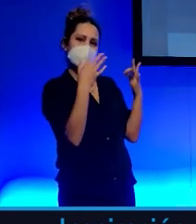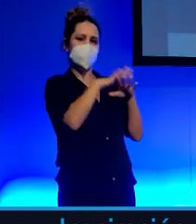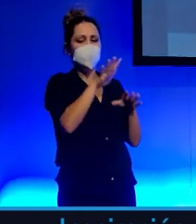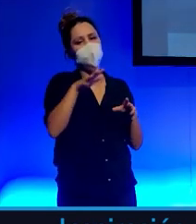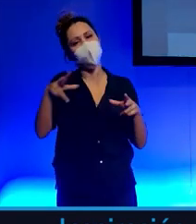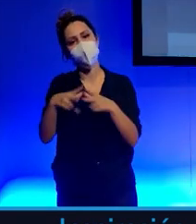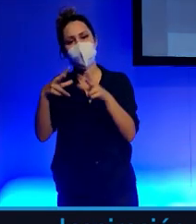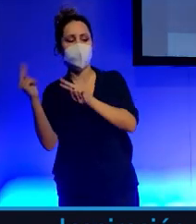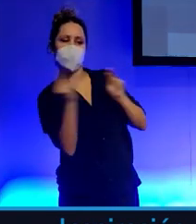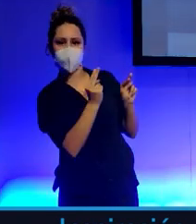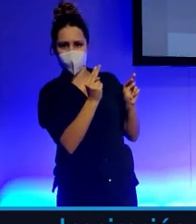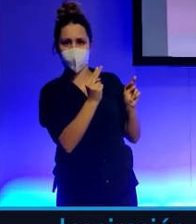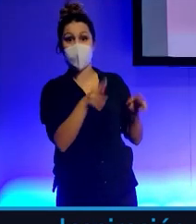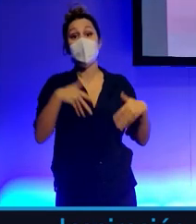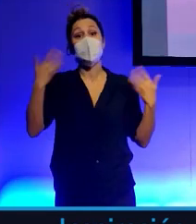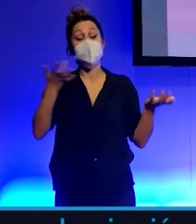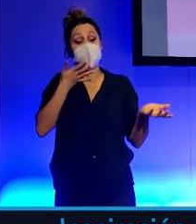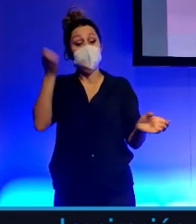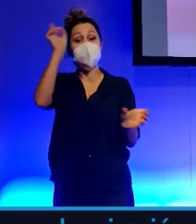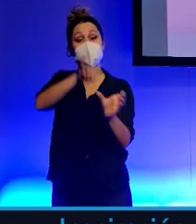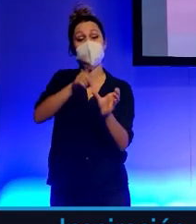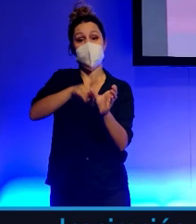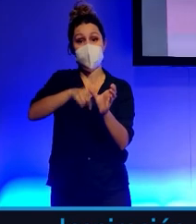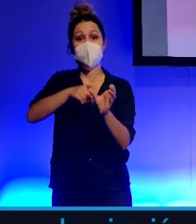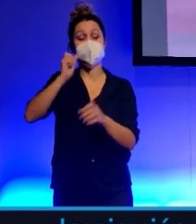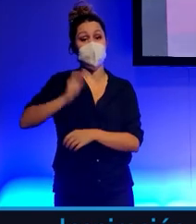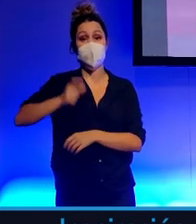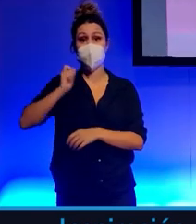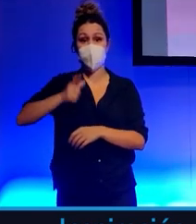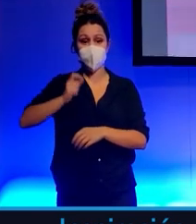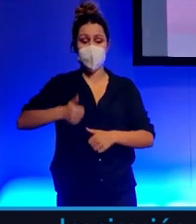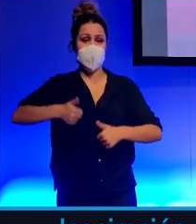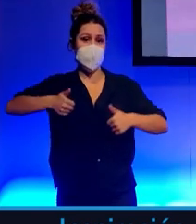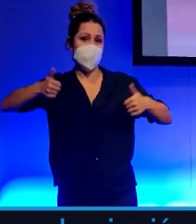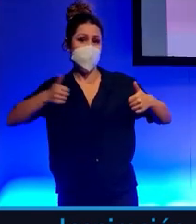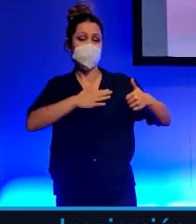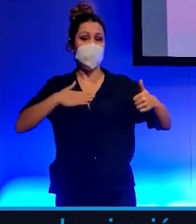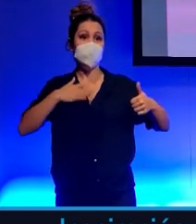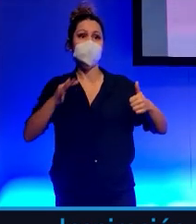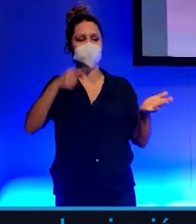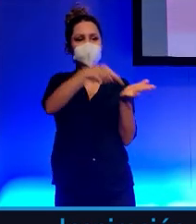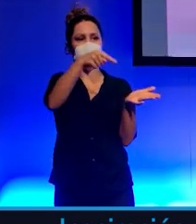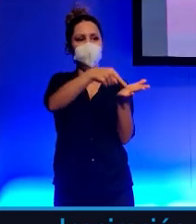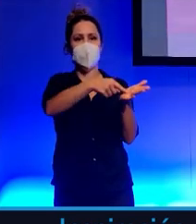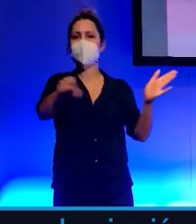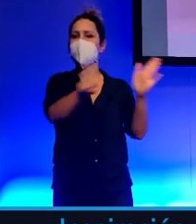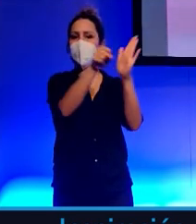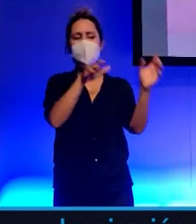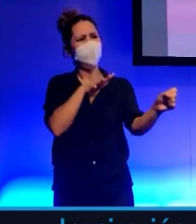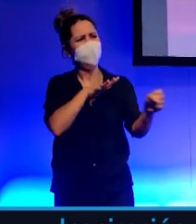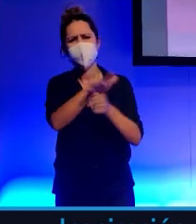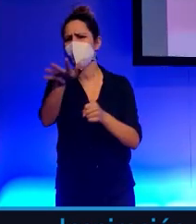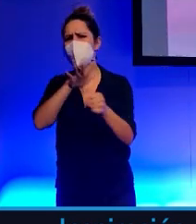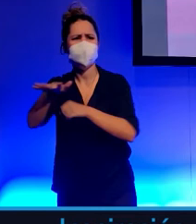Entonces, si cada vez queremos una participación más activa y también estamos reclamando que las marcas se mojen, se